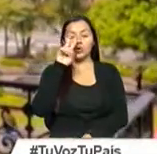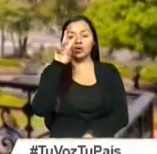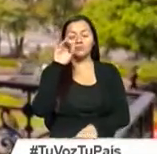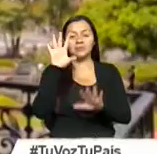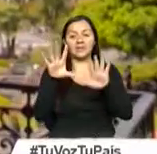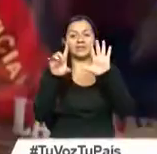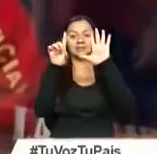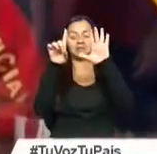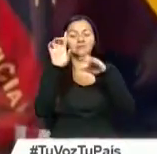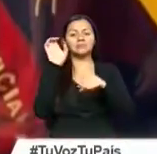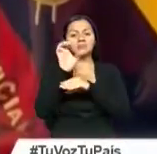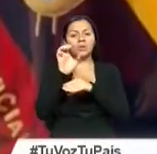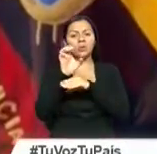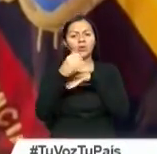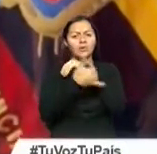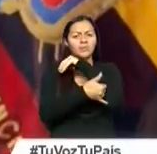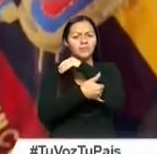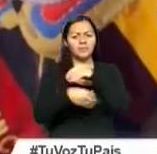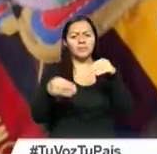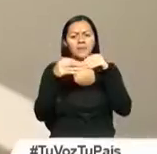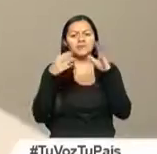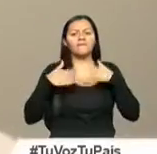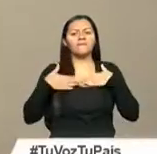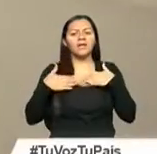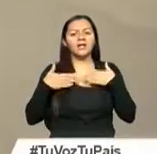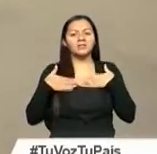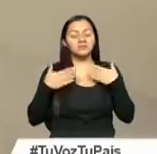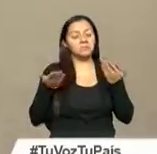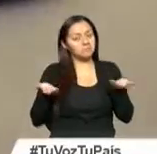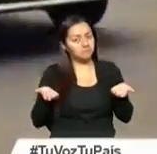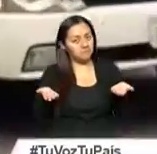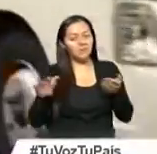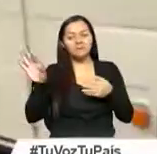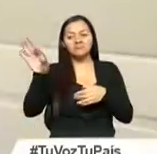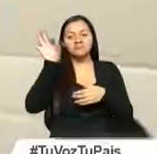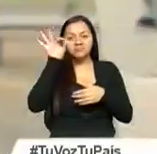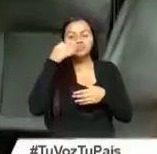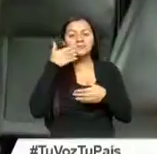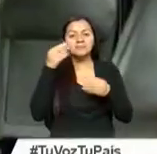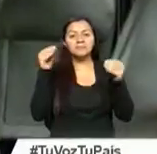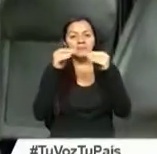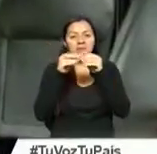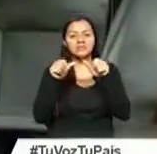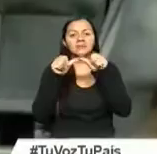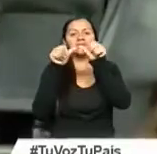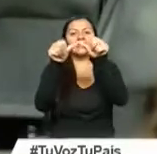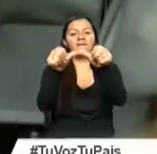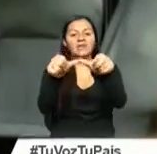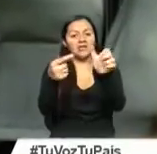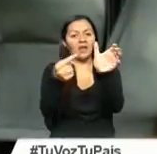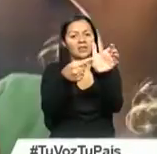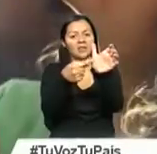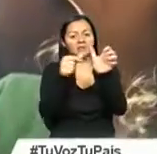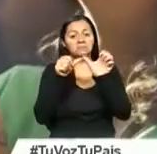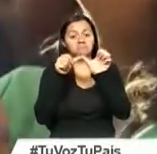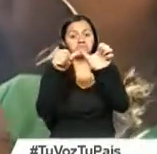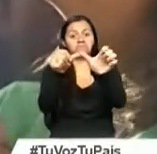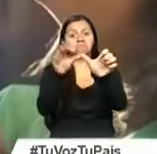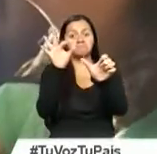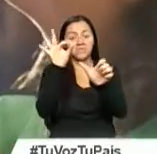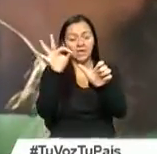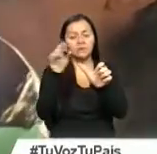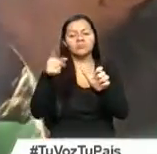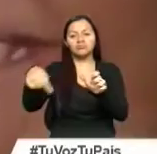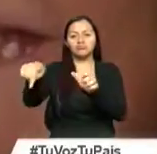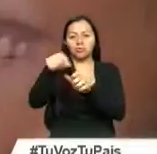ubica al Ecuador entre los países más felices del mundo, tomando en cuenta como fórmula de la felicidad a la sostenibilidad. El